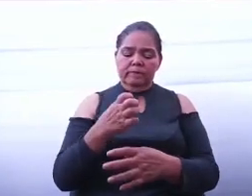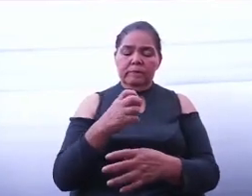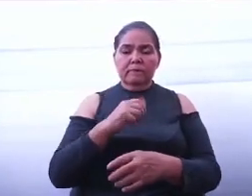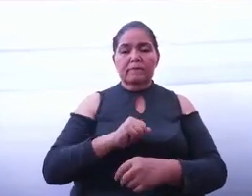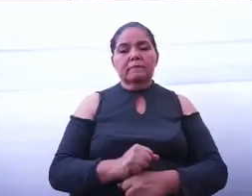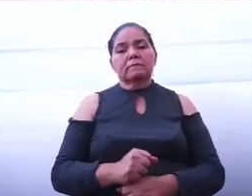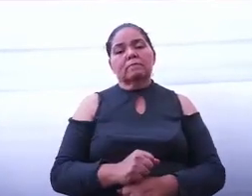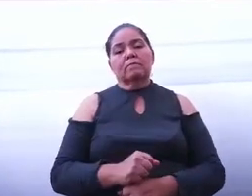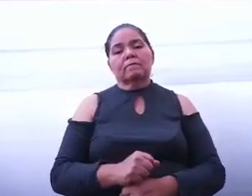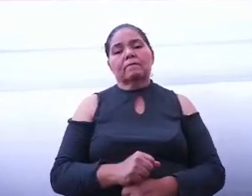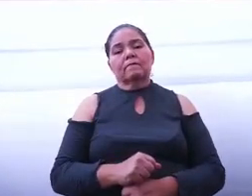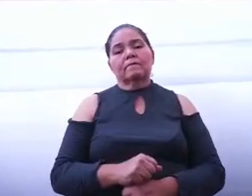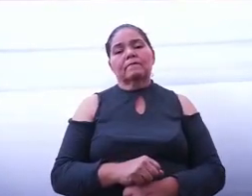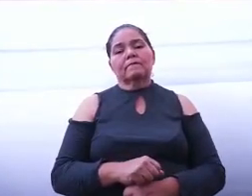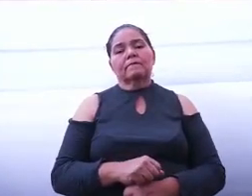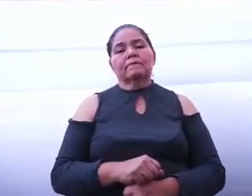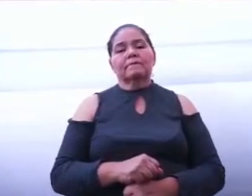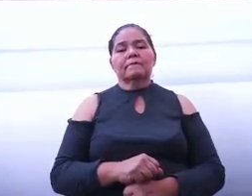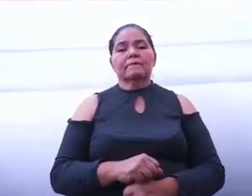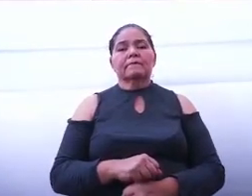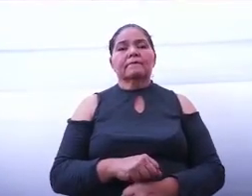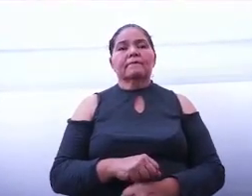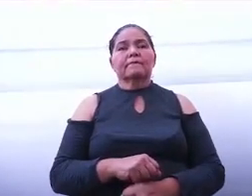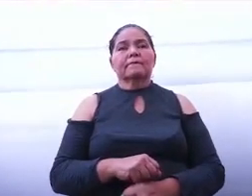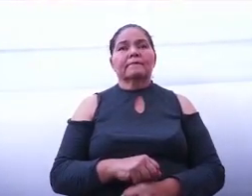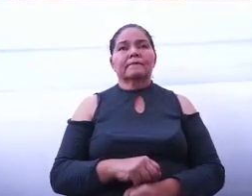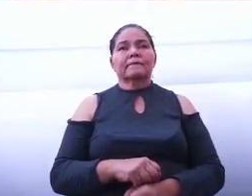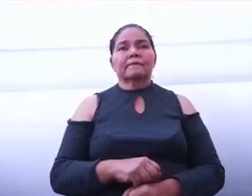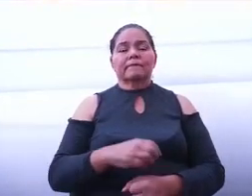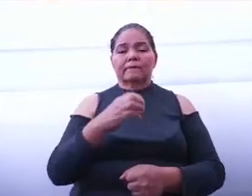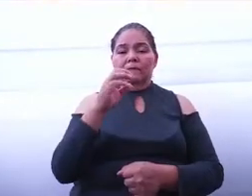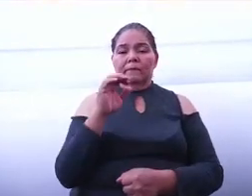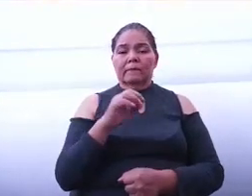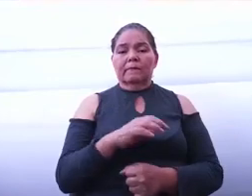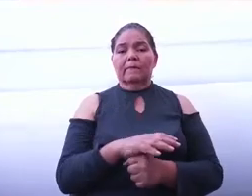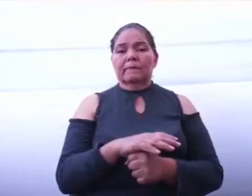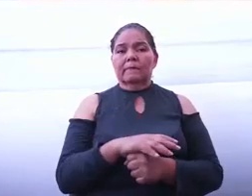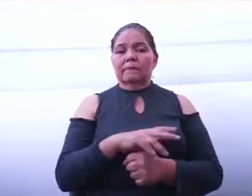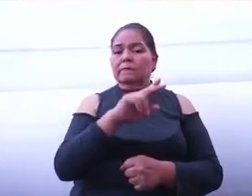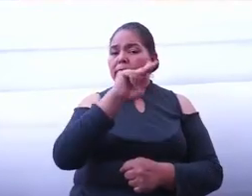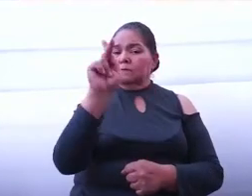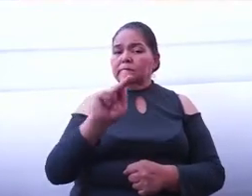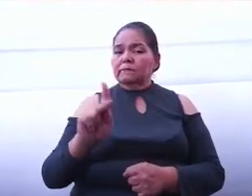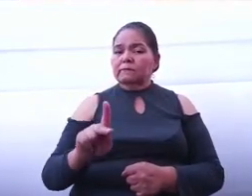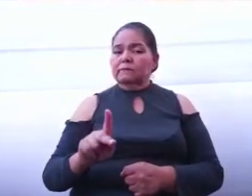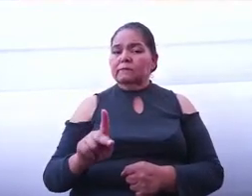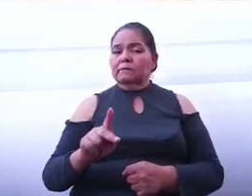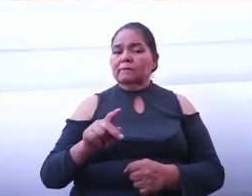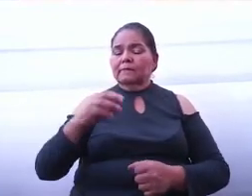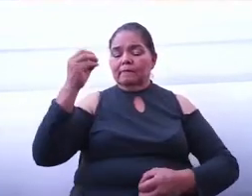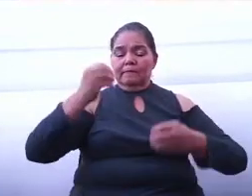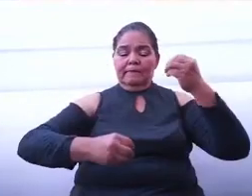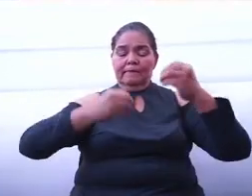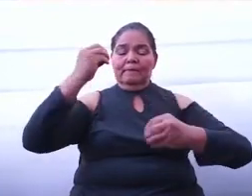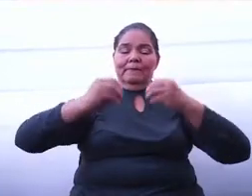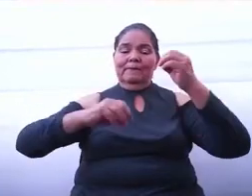paz y justicia social,